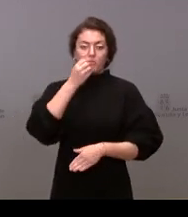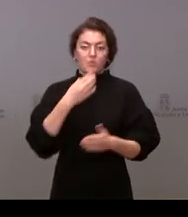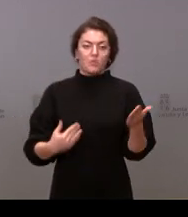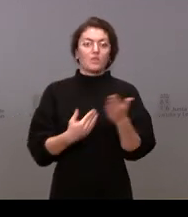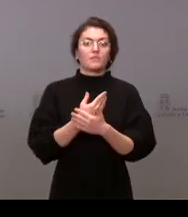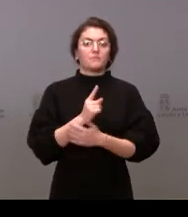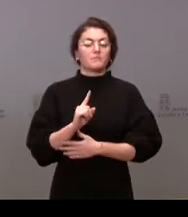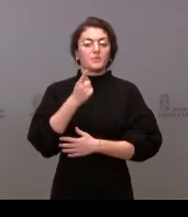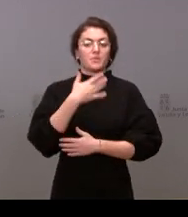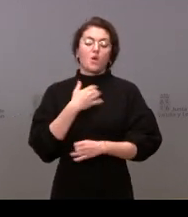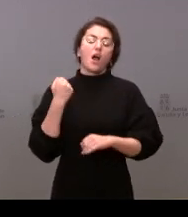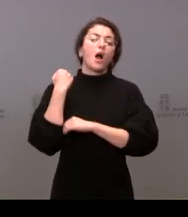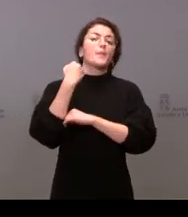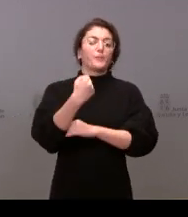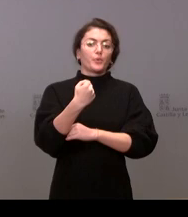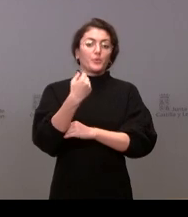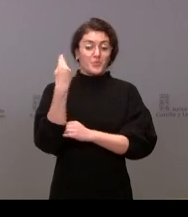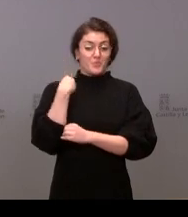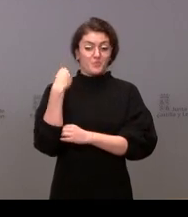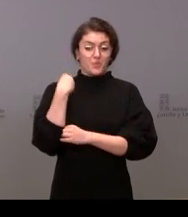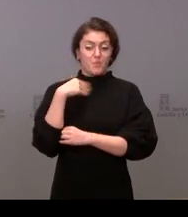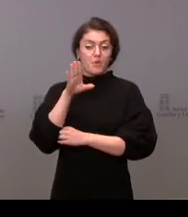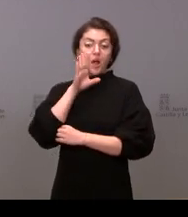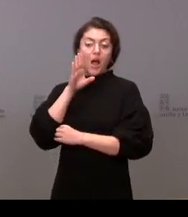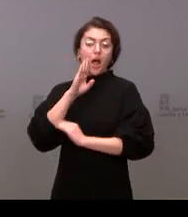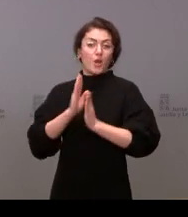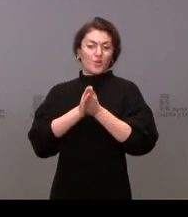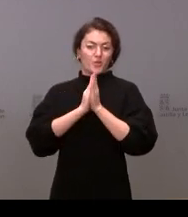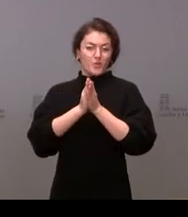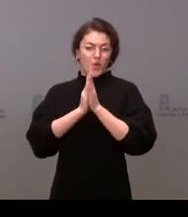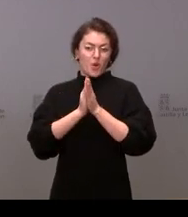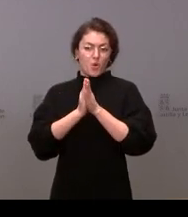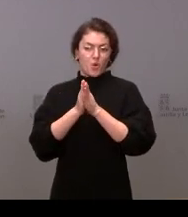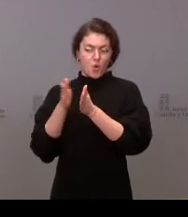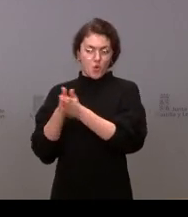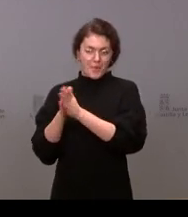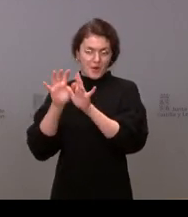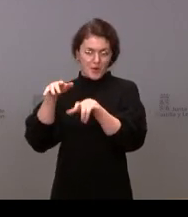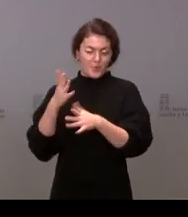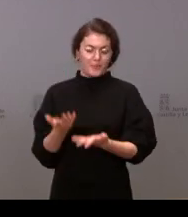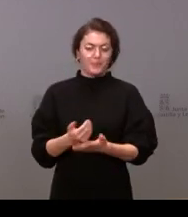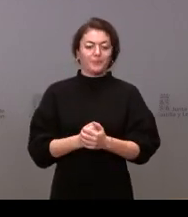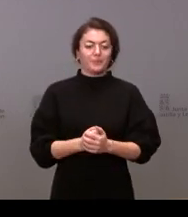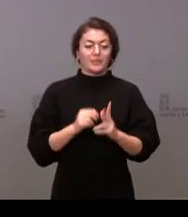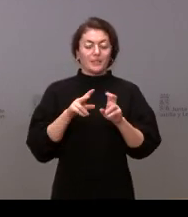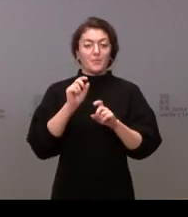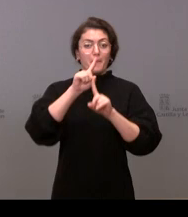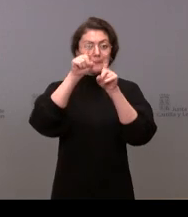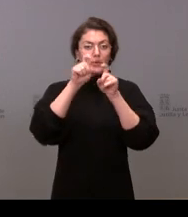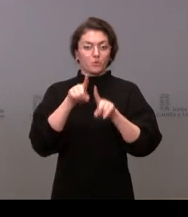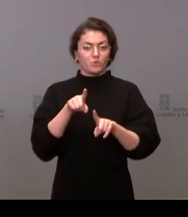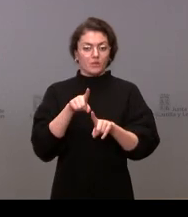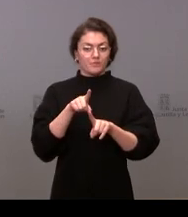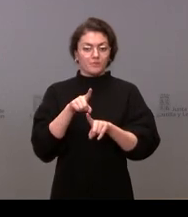primero mi apoyo también a ese ruego que ha formulado hoy el compañero de León y en cuanto a las preguntas entendiendo que en